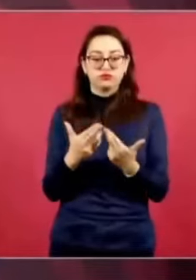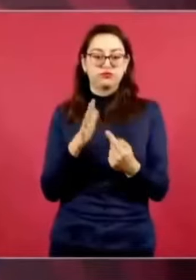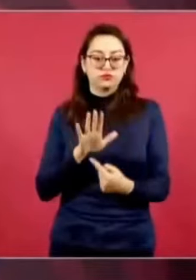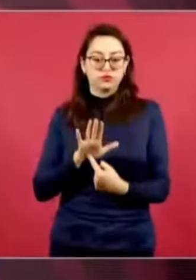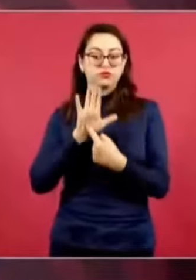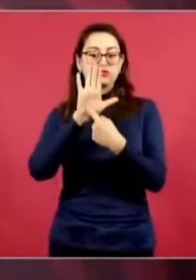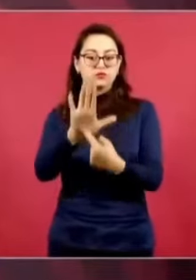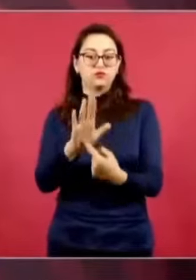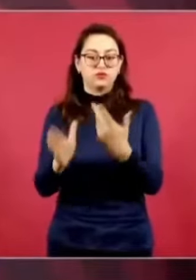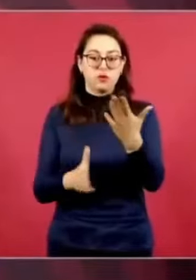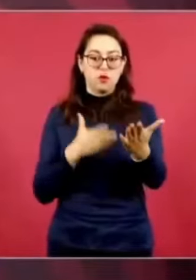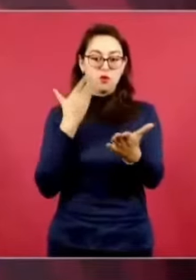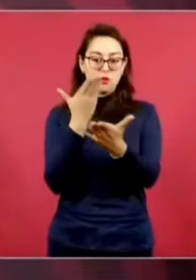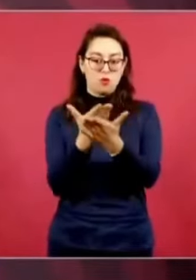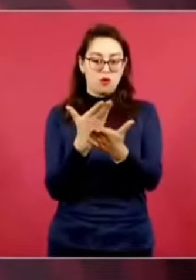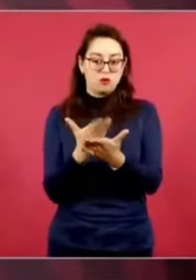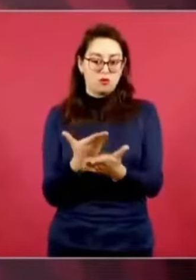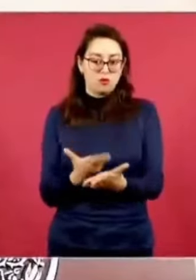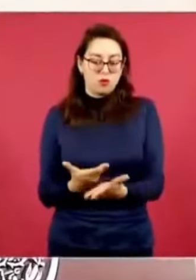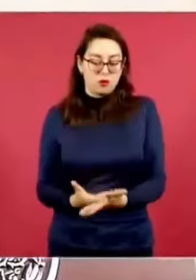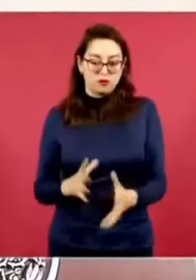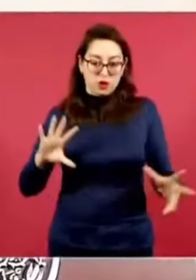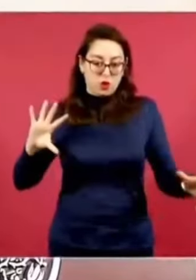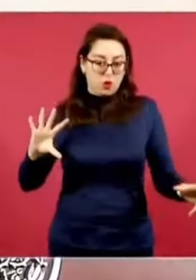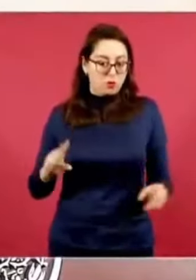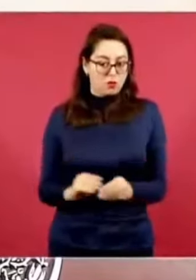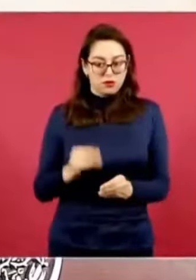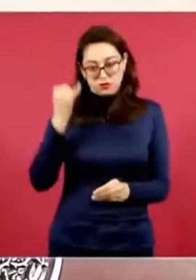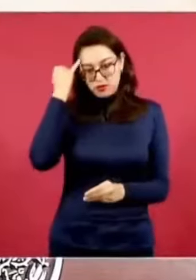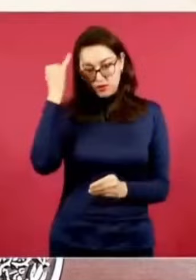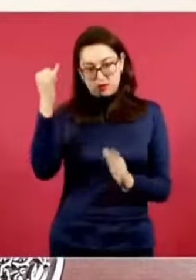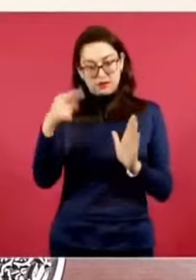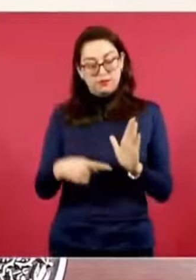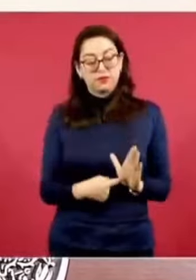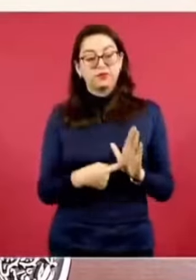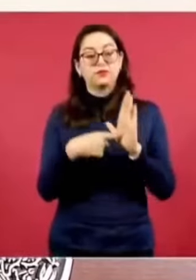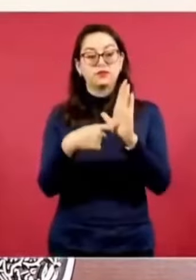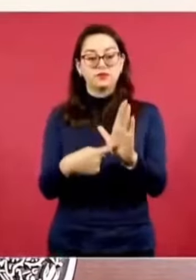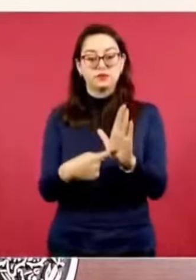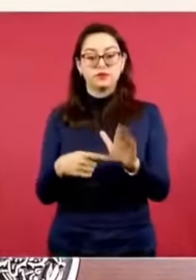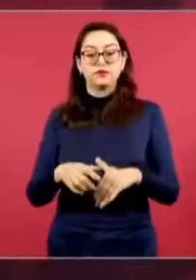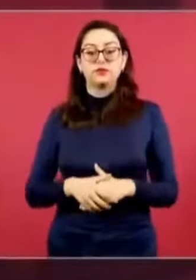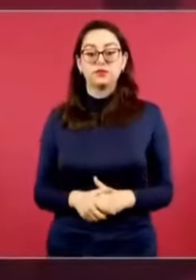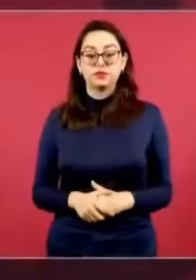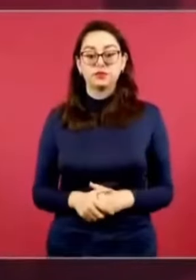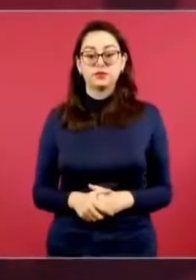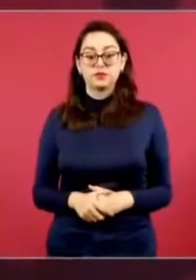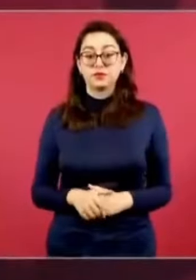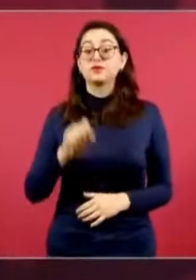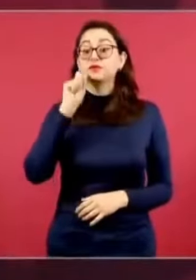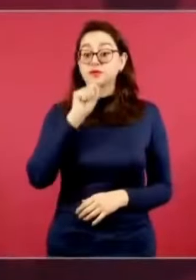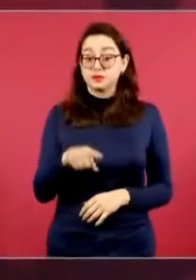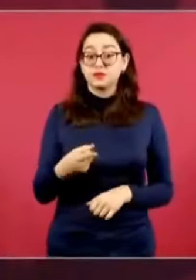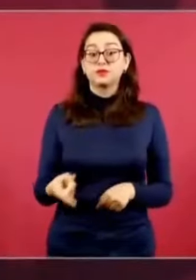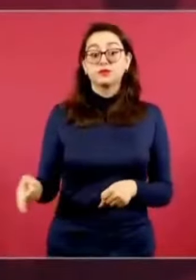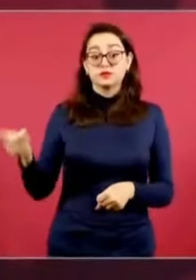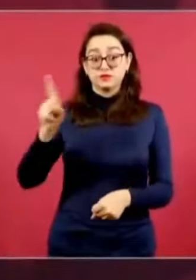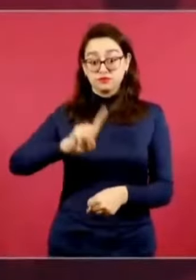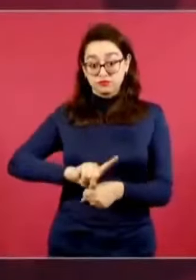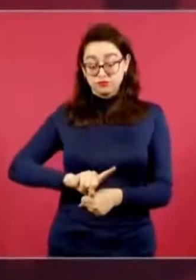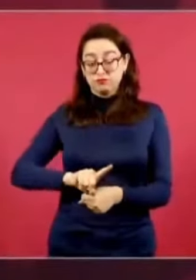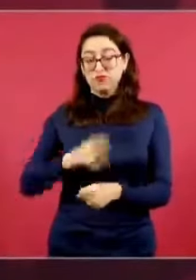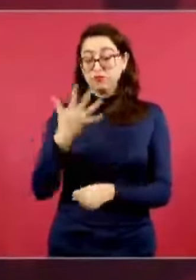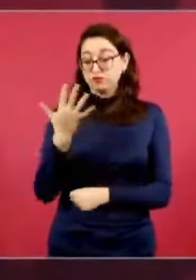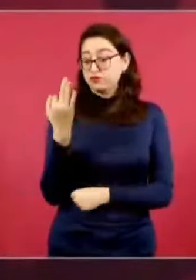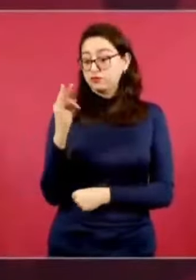presentación de todas las iniciativas de reforma que queremos entregar ese mismo día al Congreso.